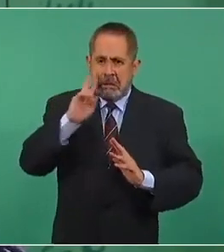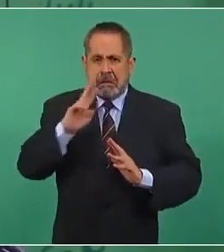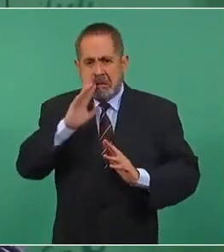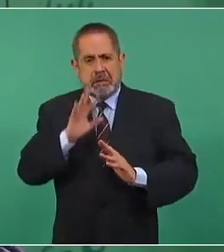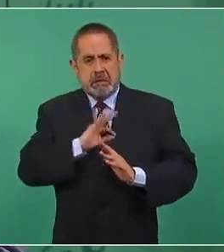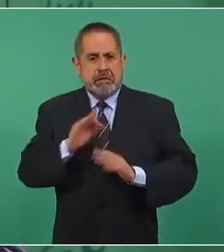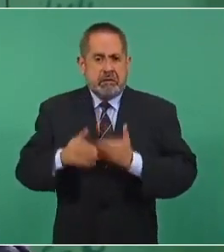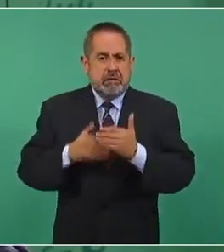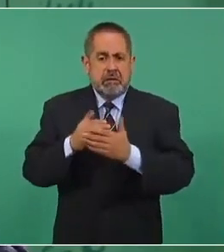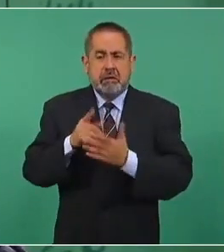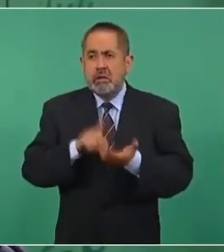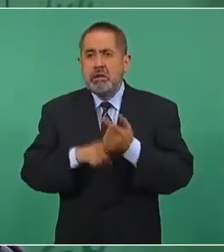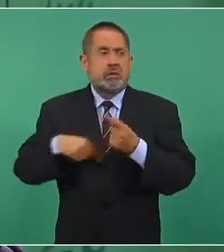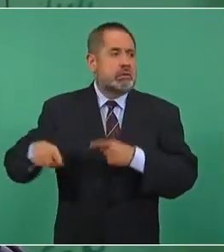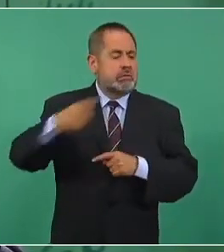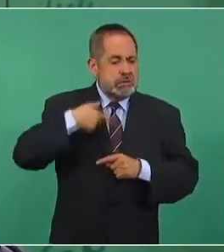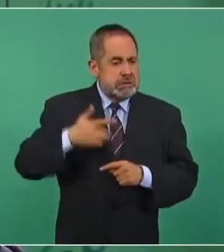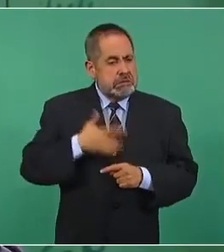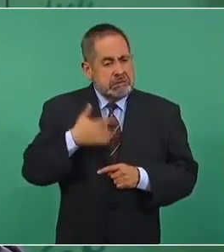ya es aceptado